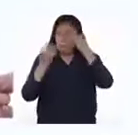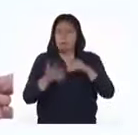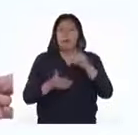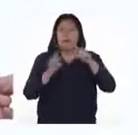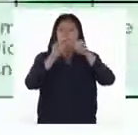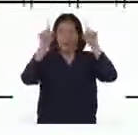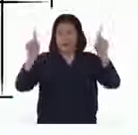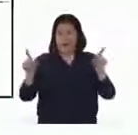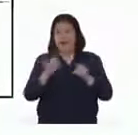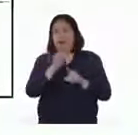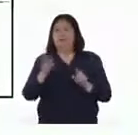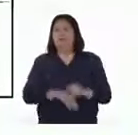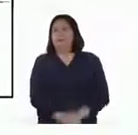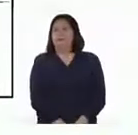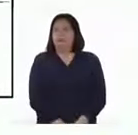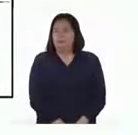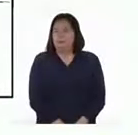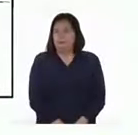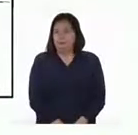en una tabla.